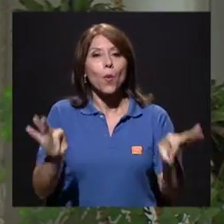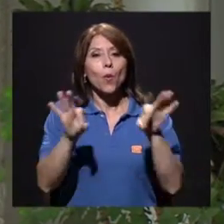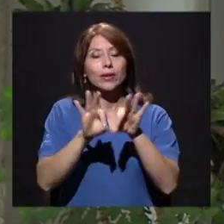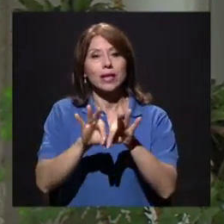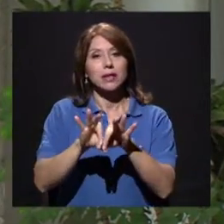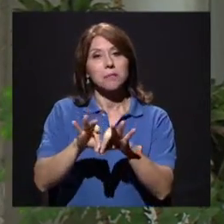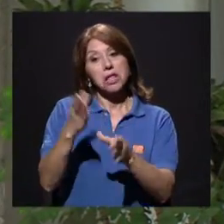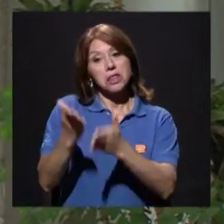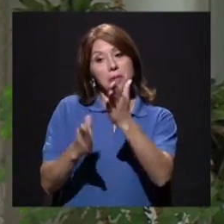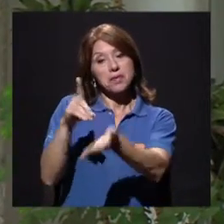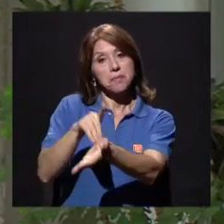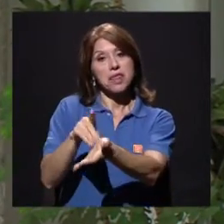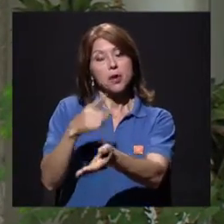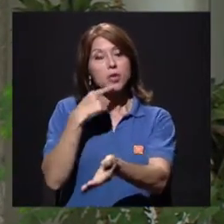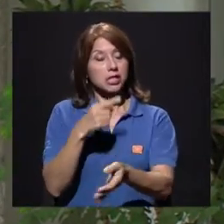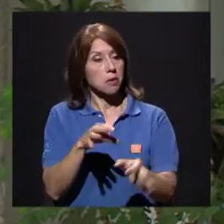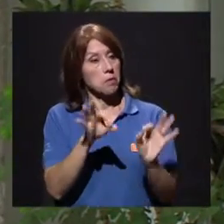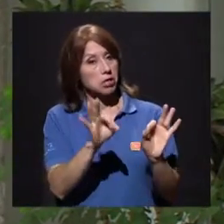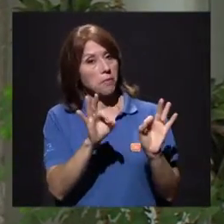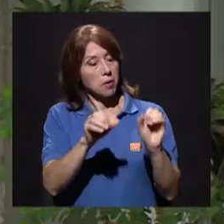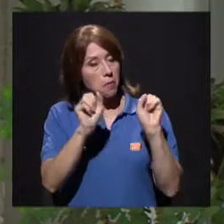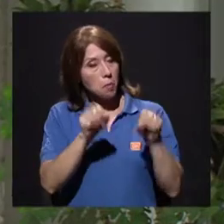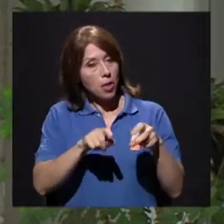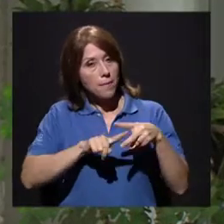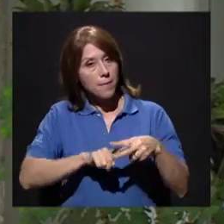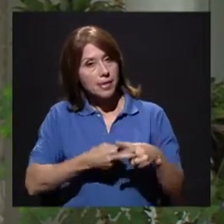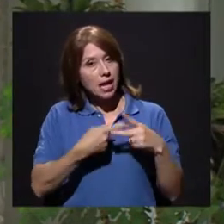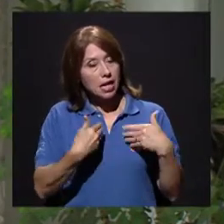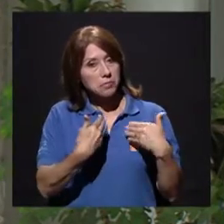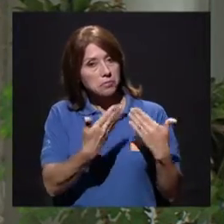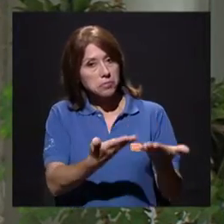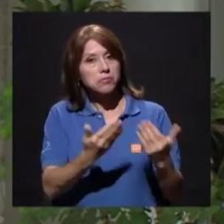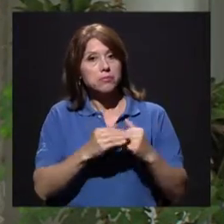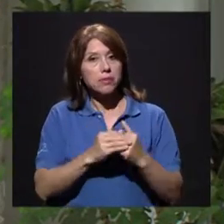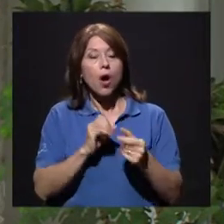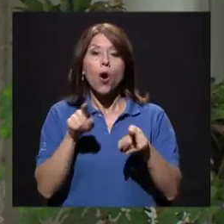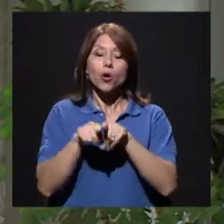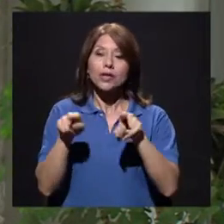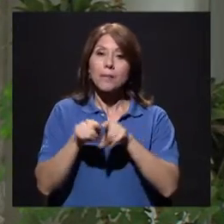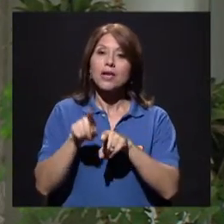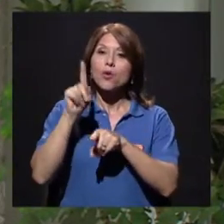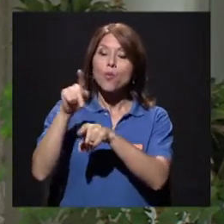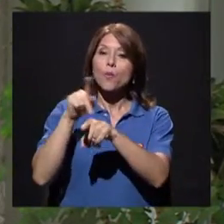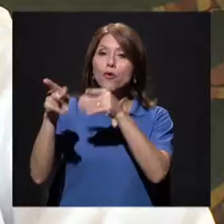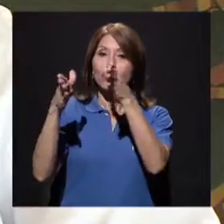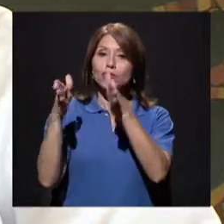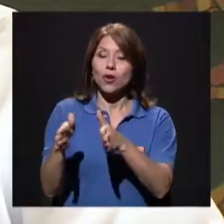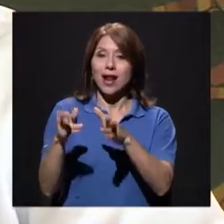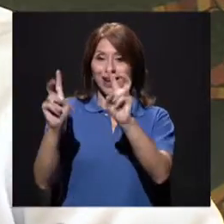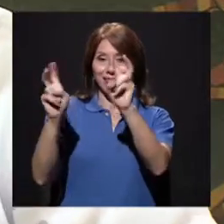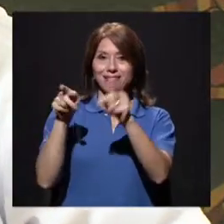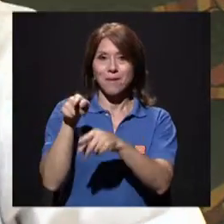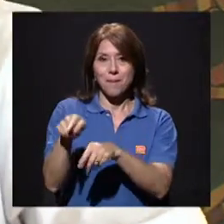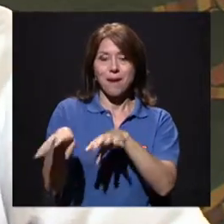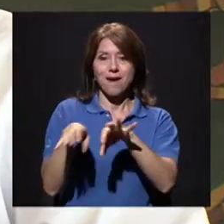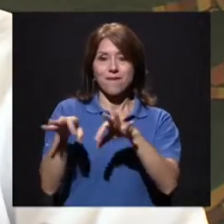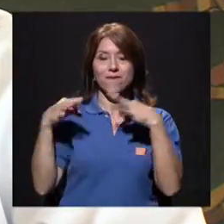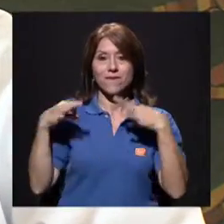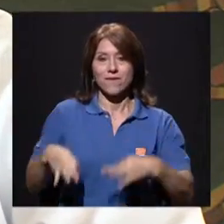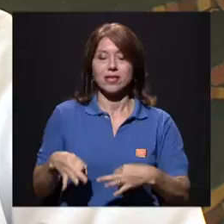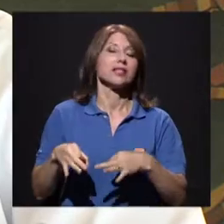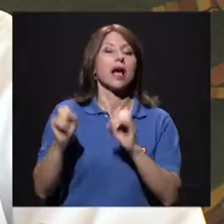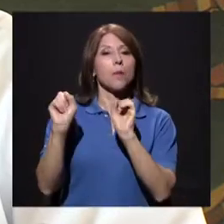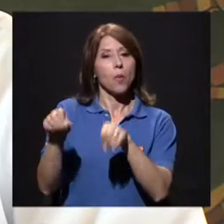estás bien, puedes empezar. O si no, el asesoramiento de un profesional en el campo. Don Omar, y es que uno en la